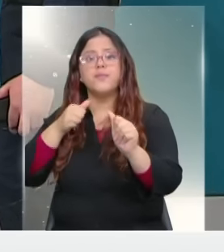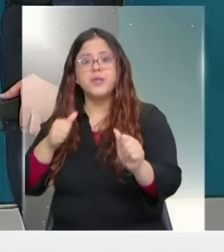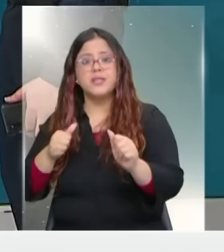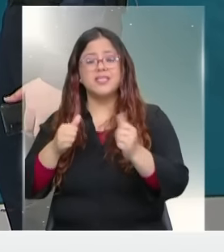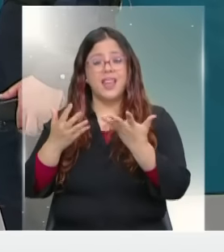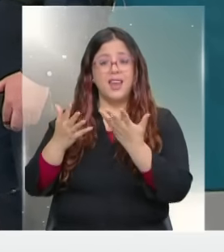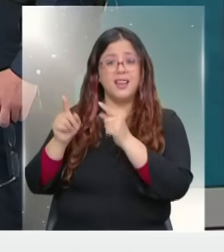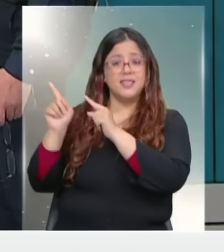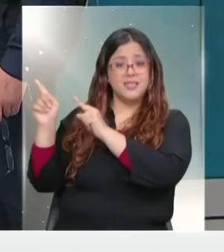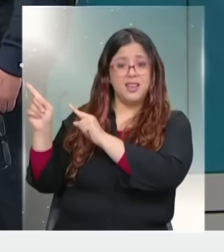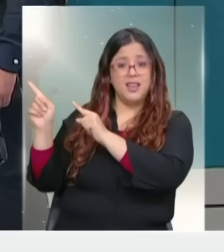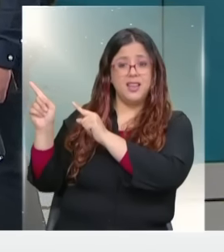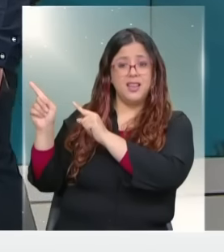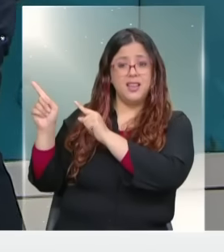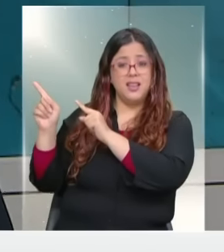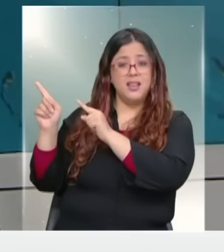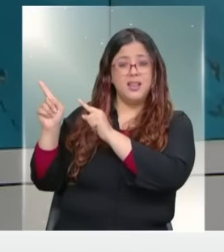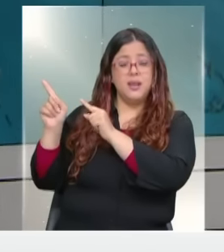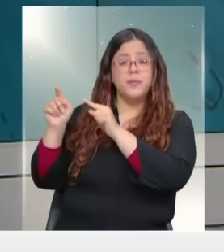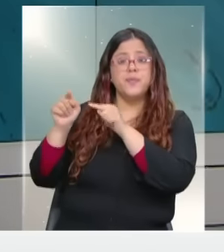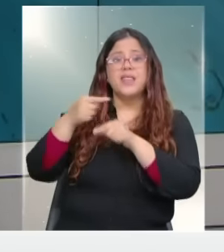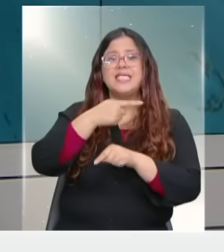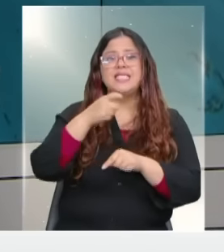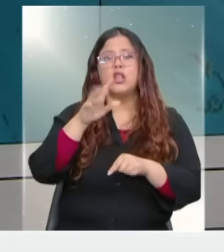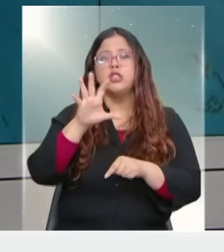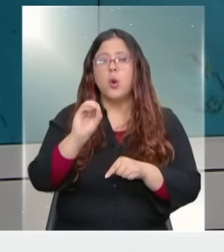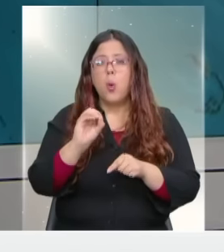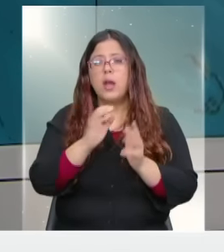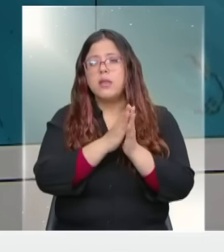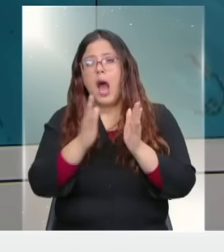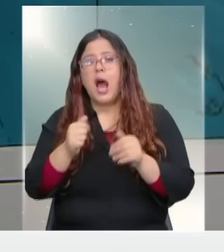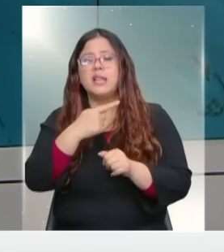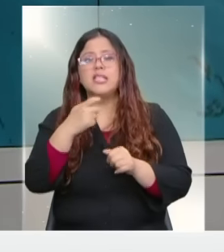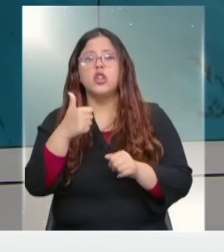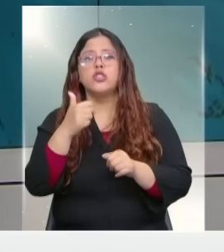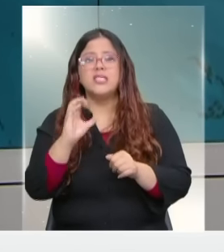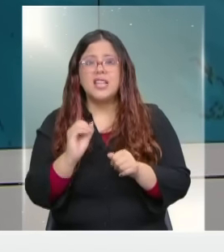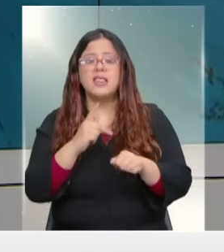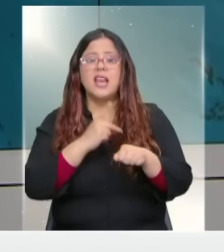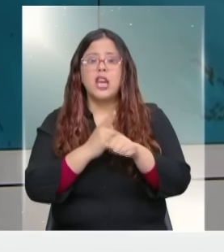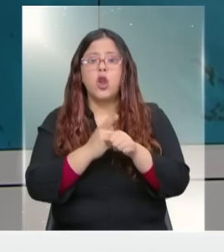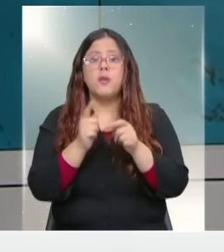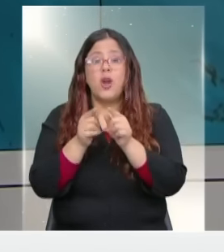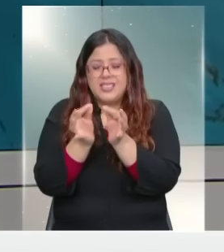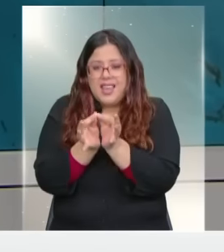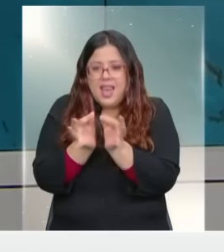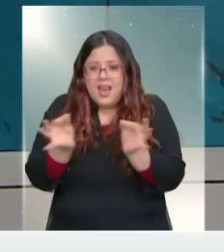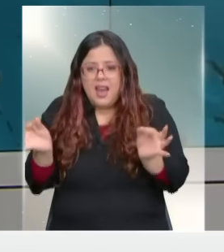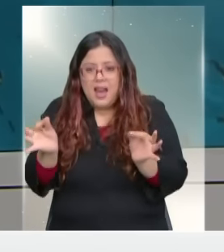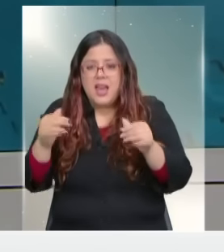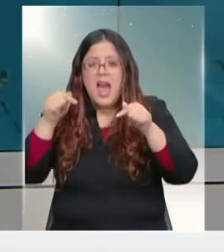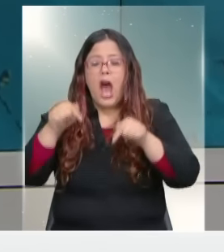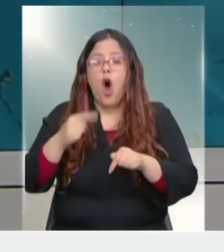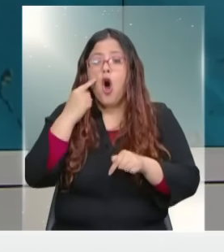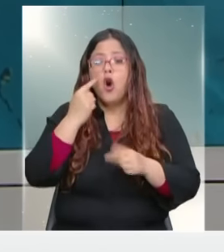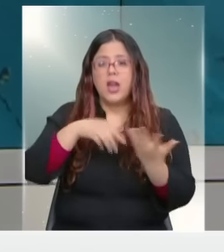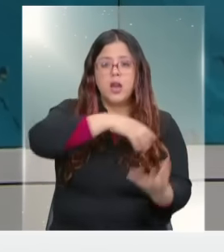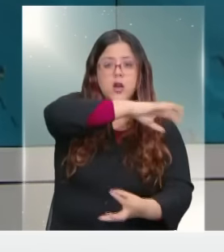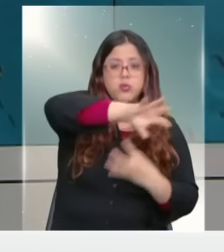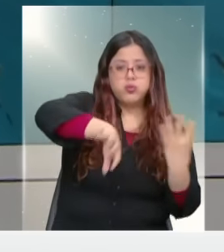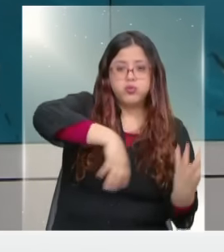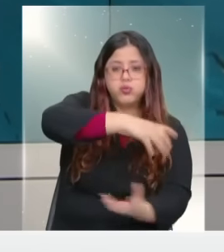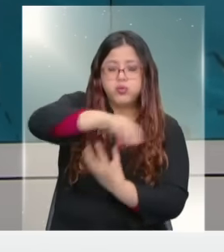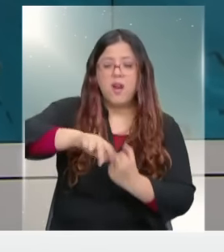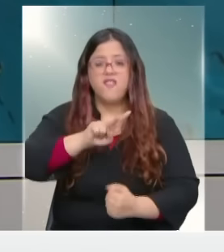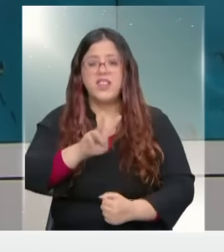costa este para volver a salir al Atlántico de unos 150, 160 kilómetros. Eso mide de ancho. Está viajando a 24 kilómetros